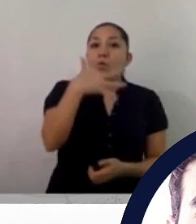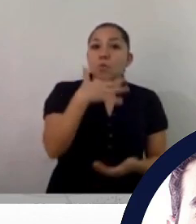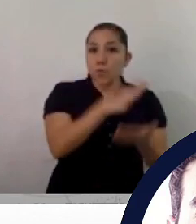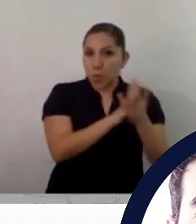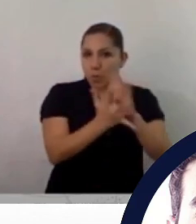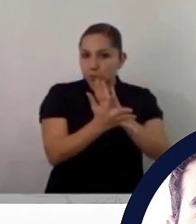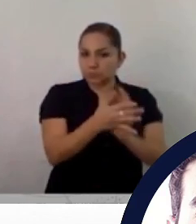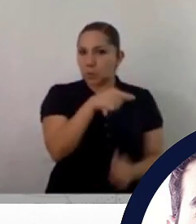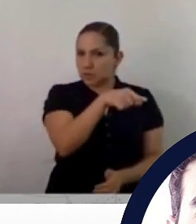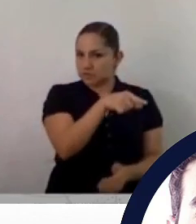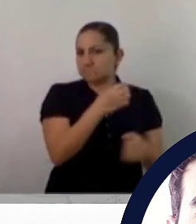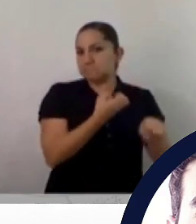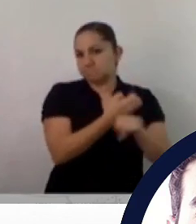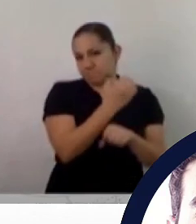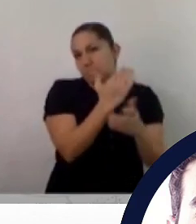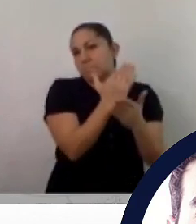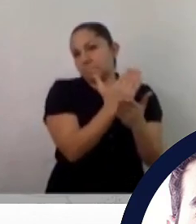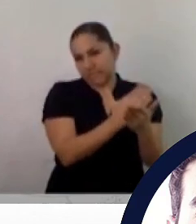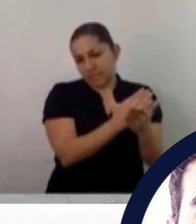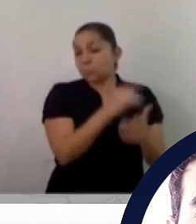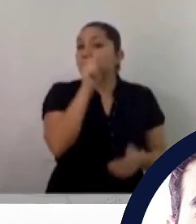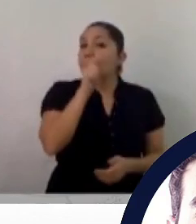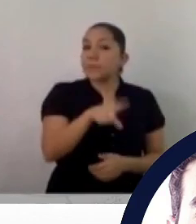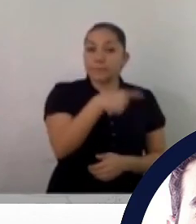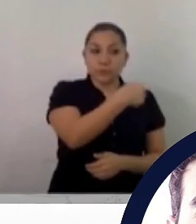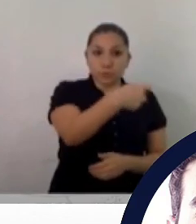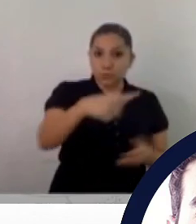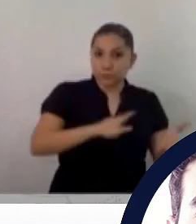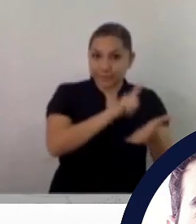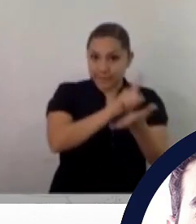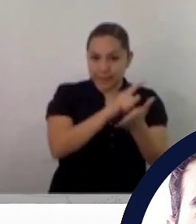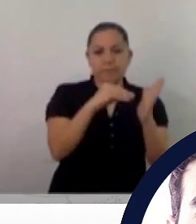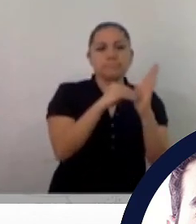desarrollo de ciencias. Pero pues no han sido aprovechados, por lo que veo.